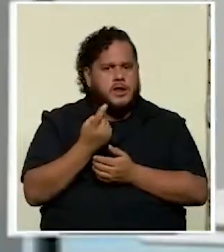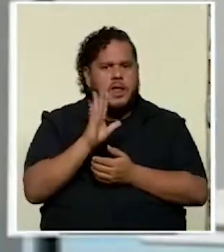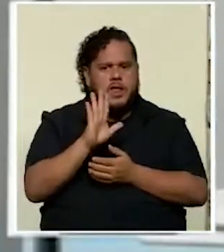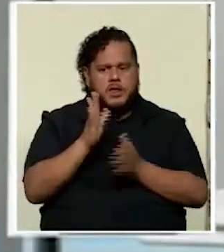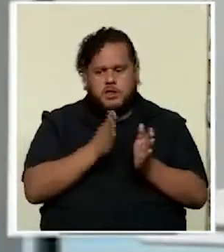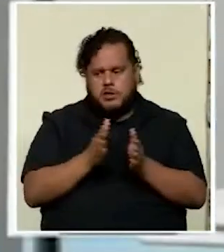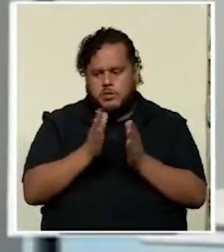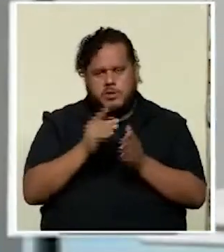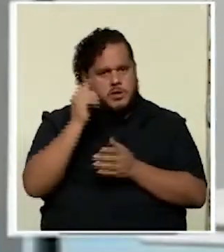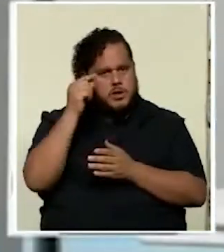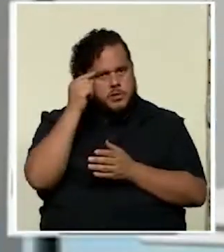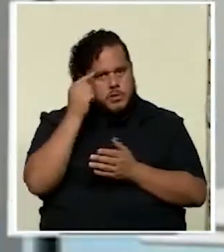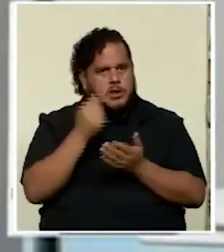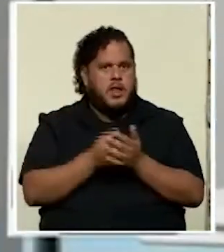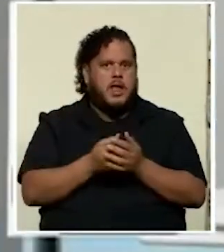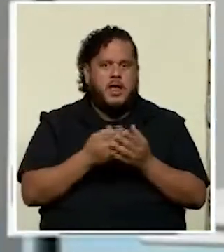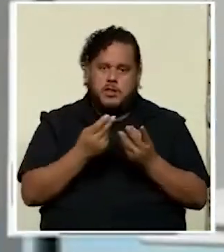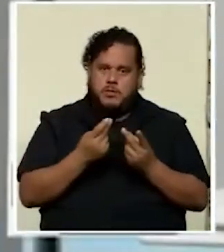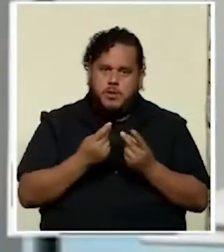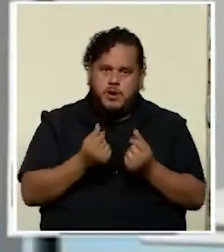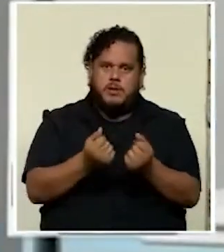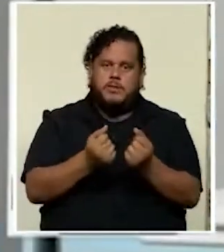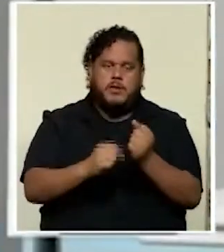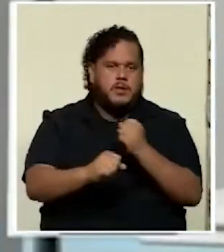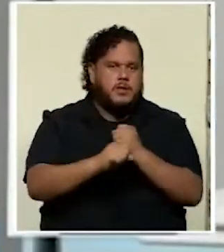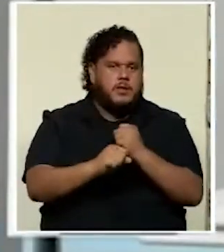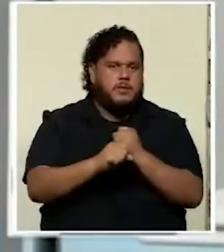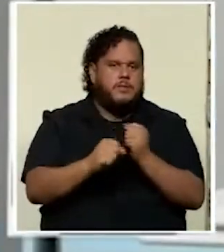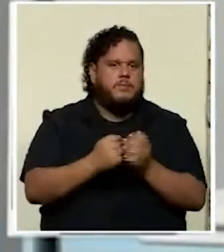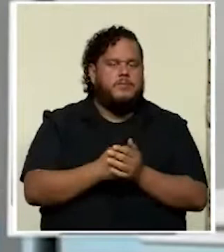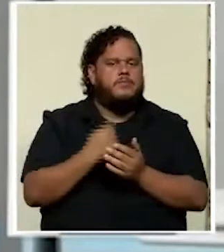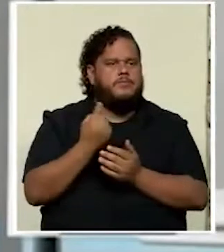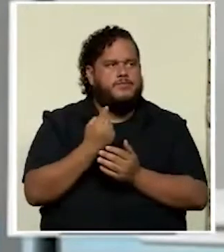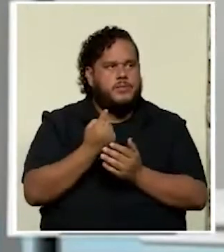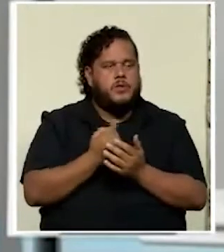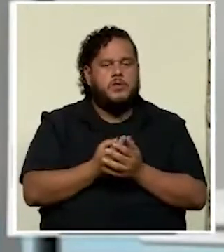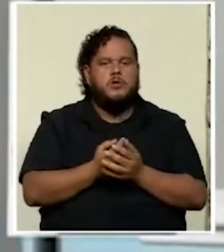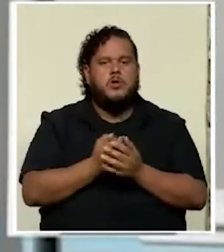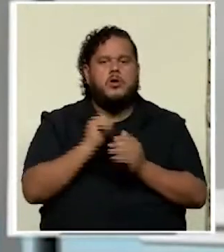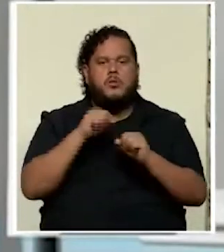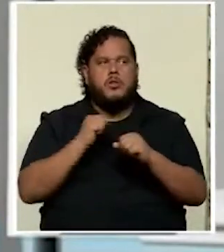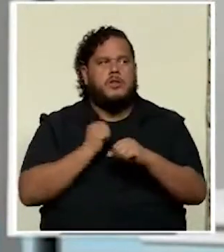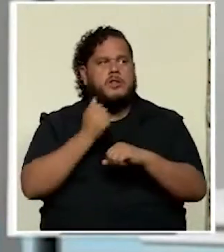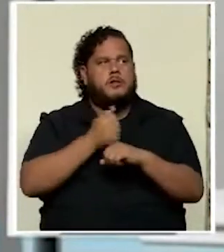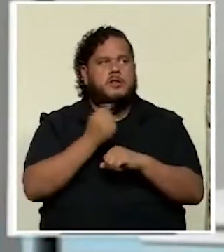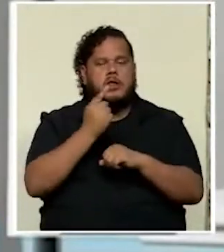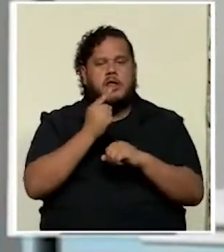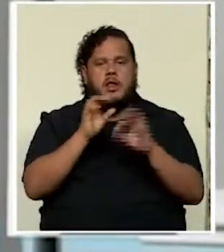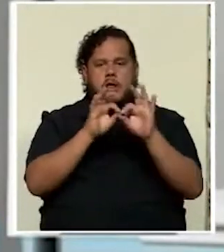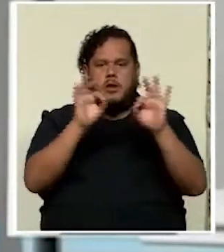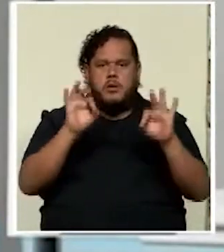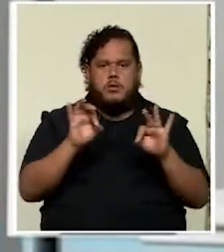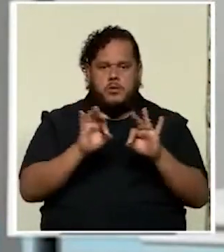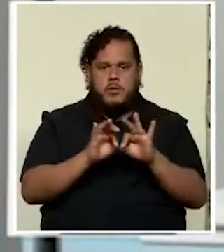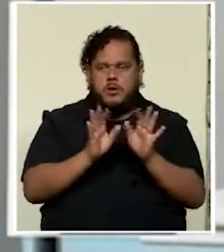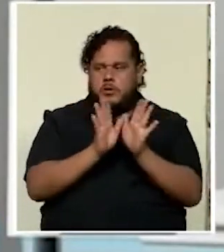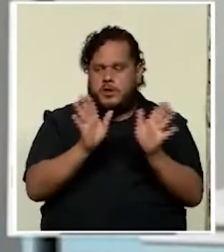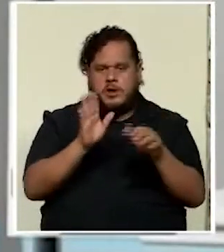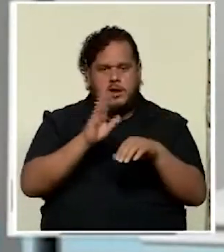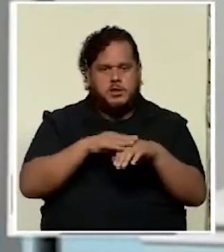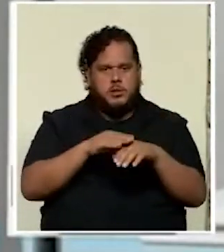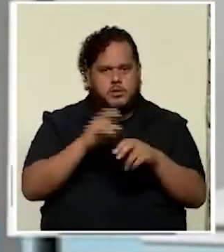se deben a la brevedad de la campaña que solo permitía establecer un marco general sobre el tema.